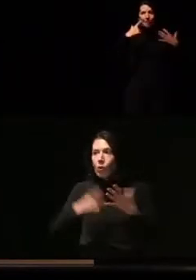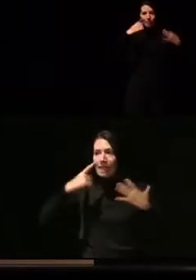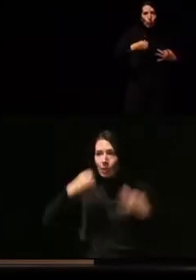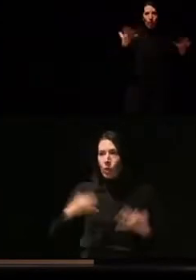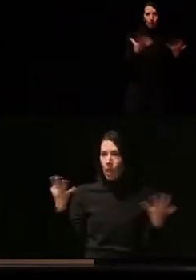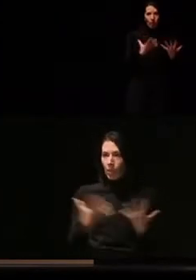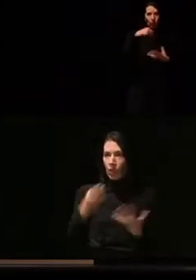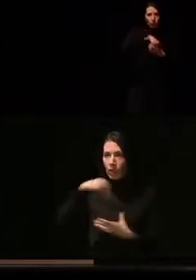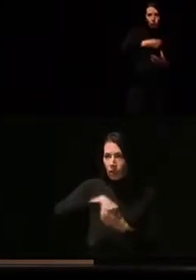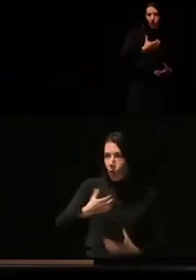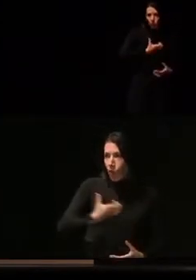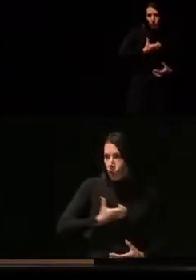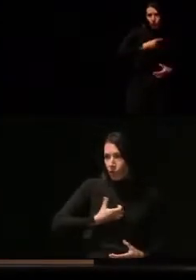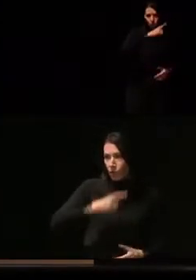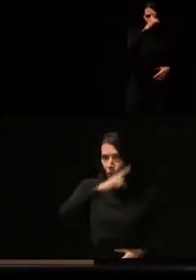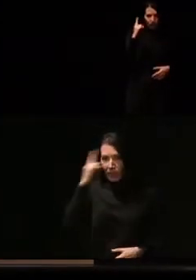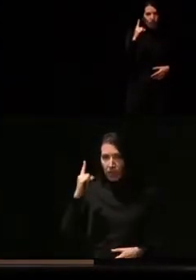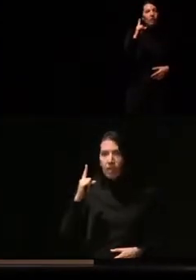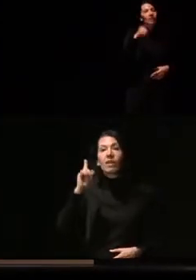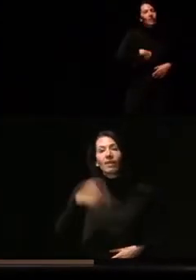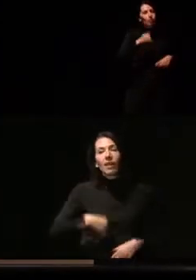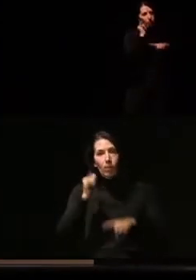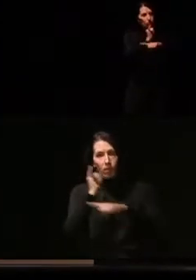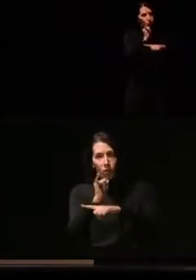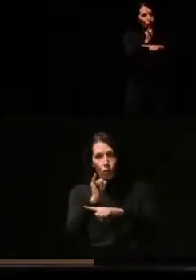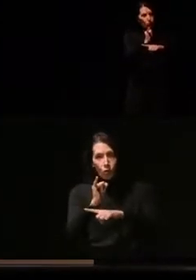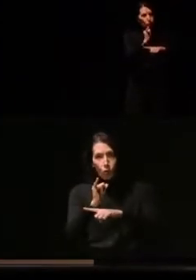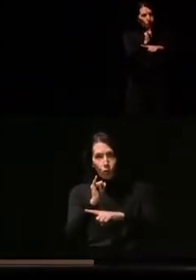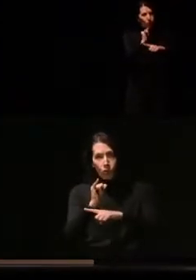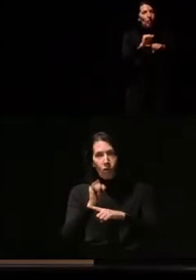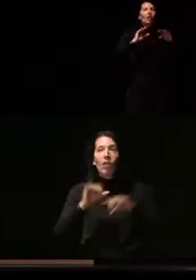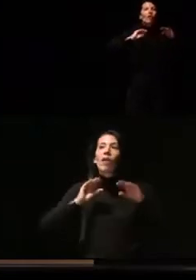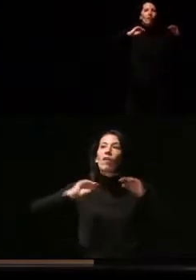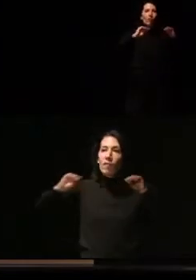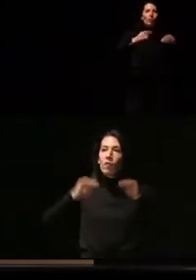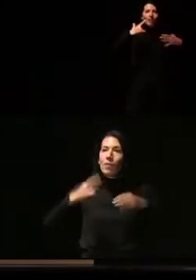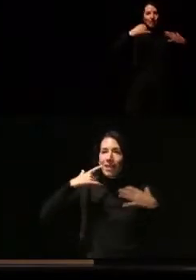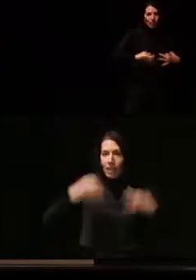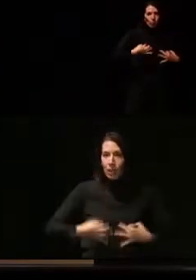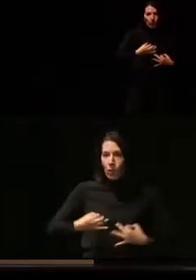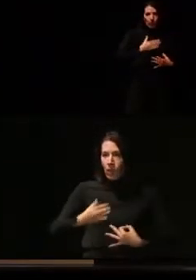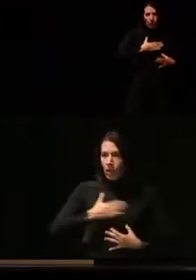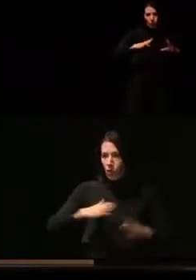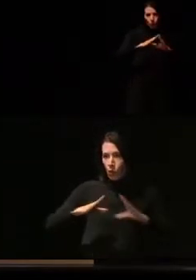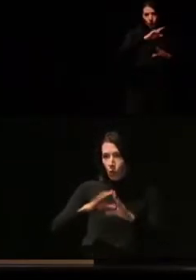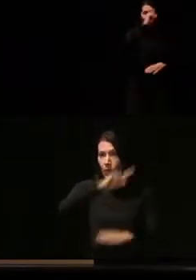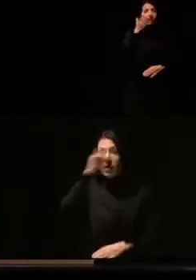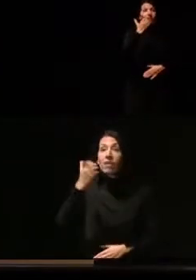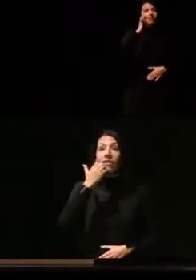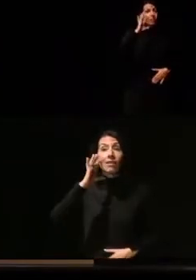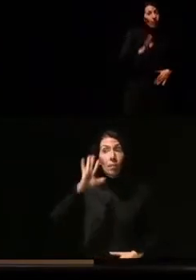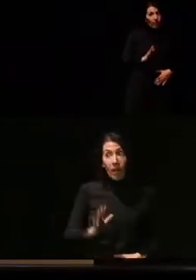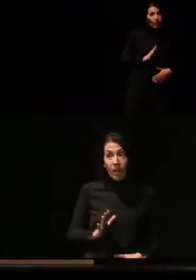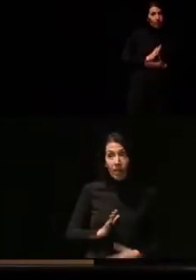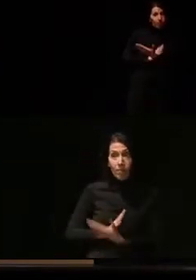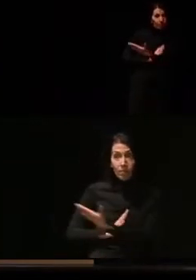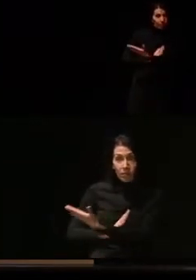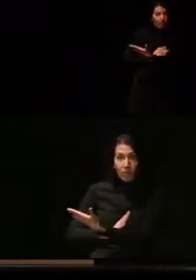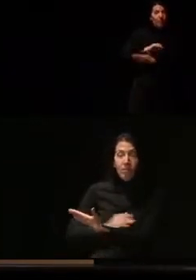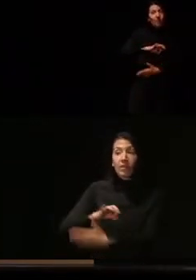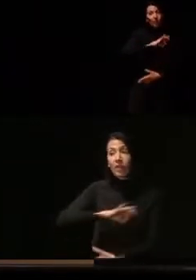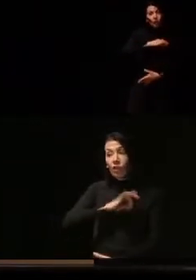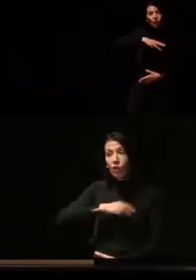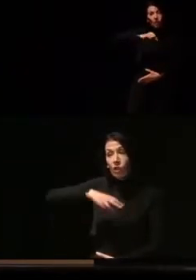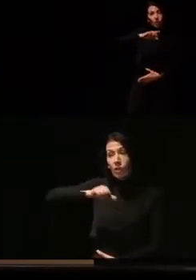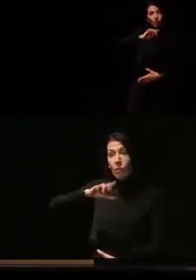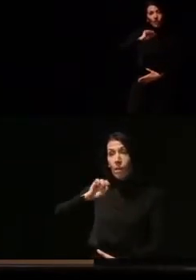y Emergencias del Ayuntamiento de Madrid y del Instituto de Formación en Seguridad de la Comunidad de Madrid. Y, si les parece, doña